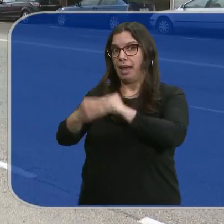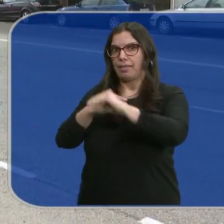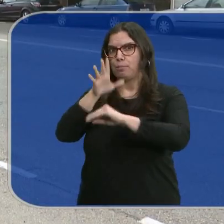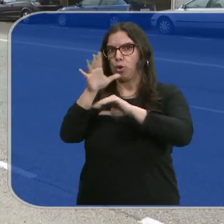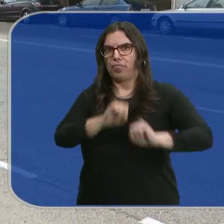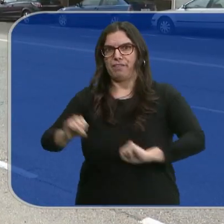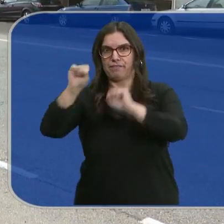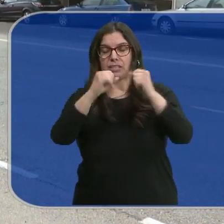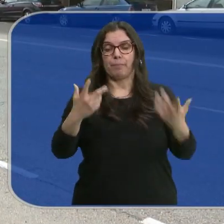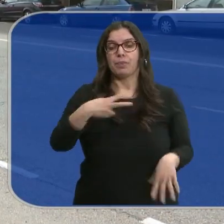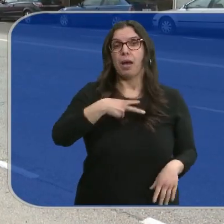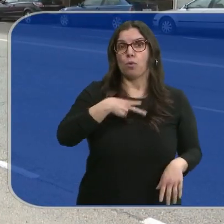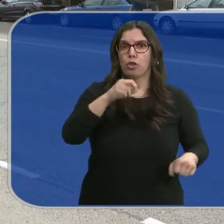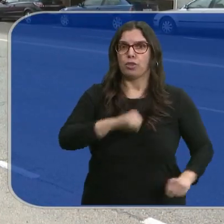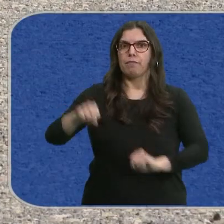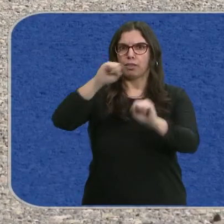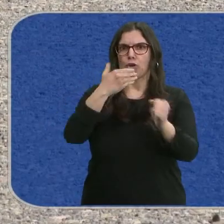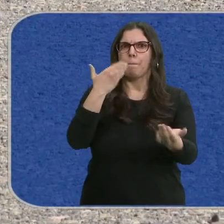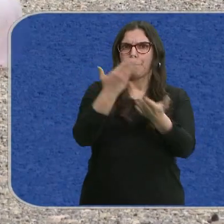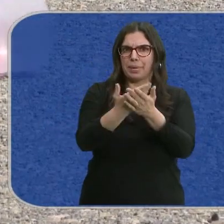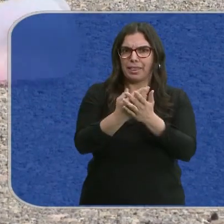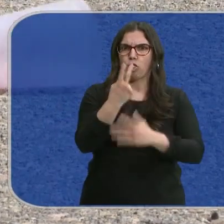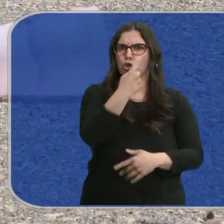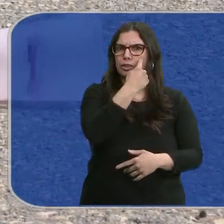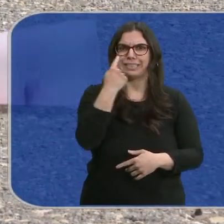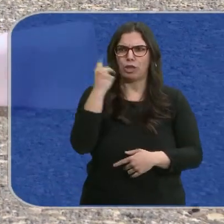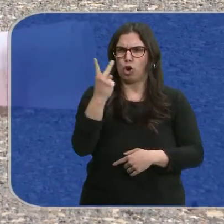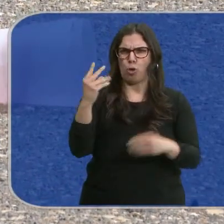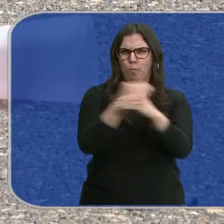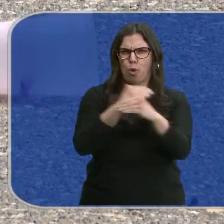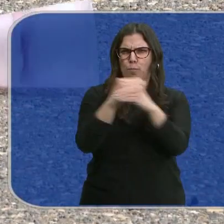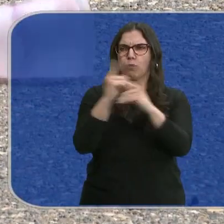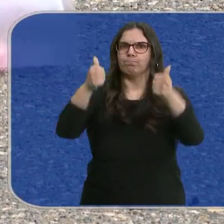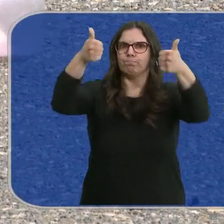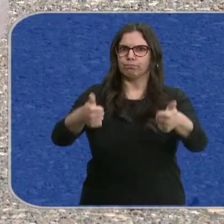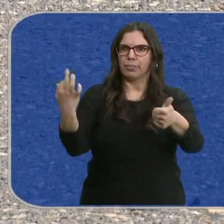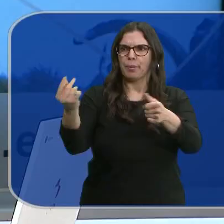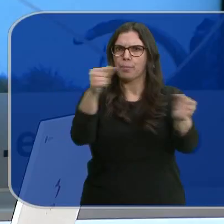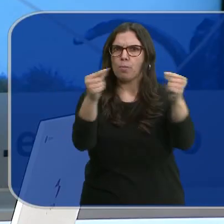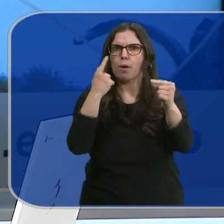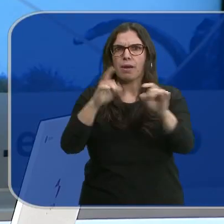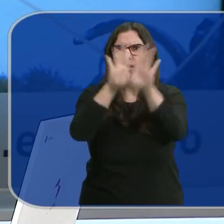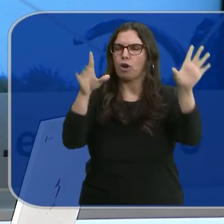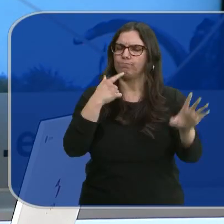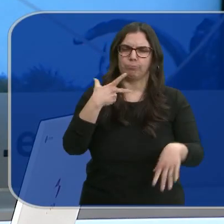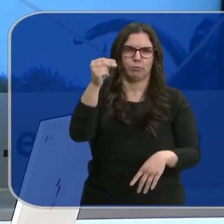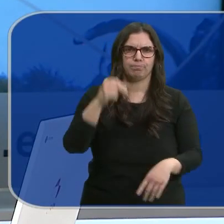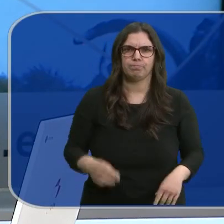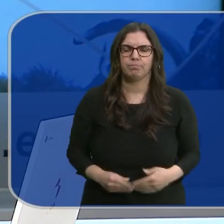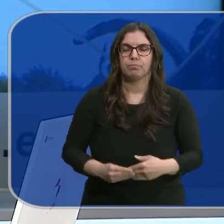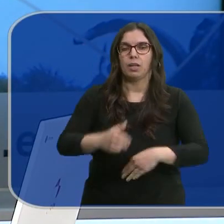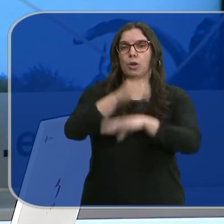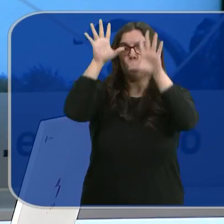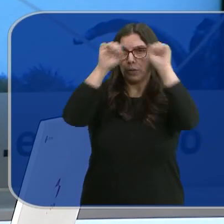defensa propia. El abogado defensor incluso pidió un careo entre dos testigos que el tribunal negó. La Guardia Civil ha